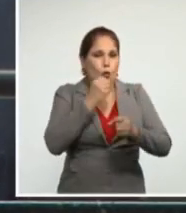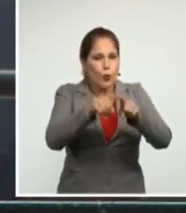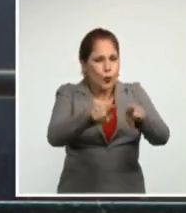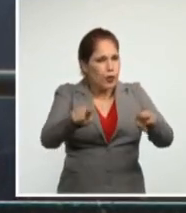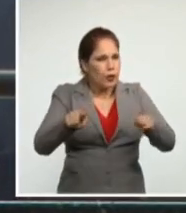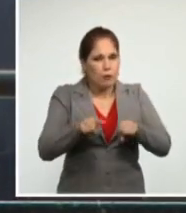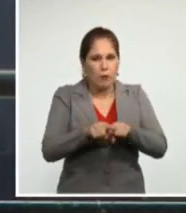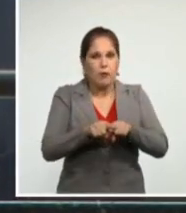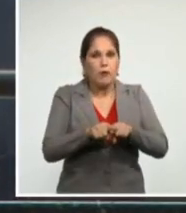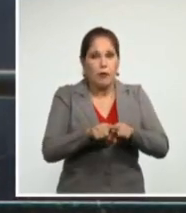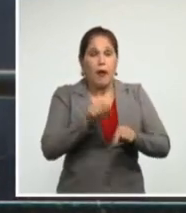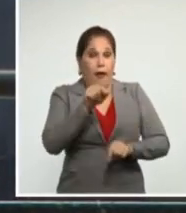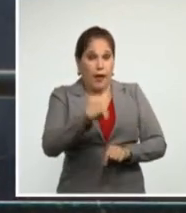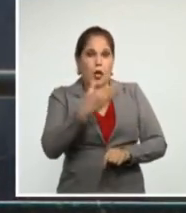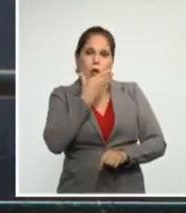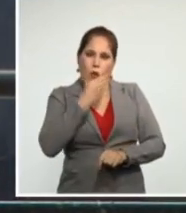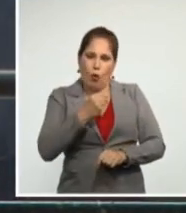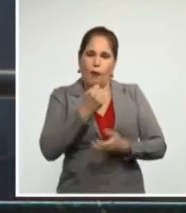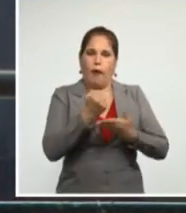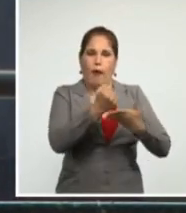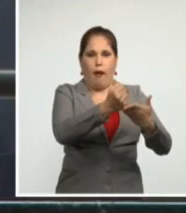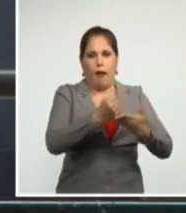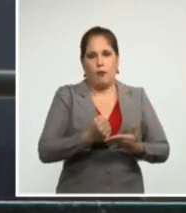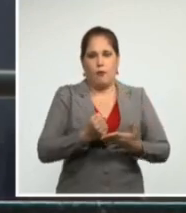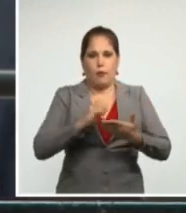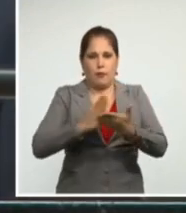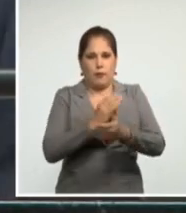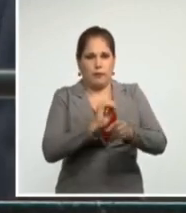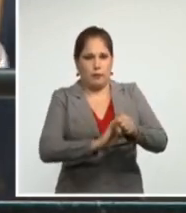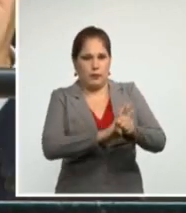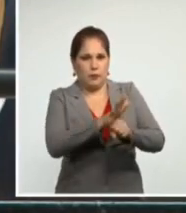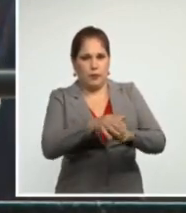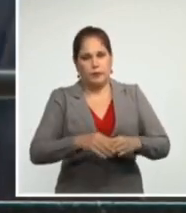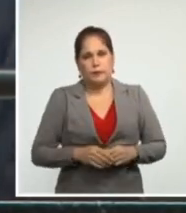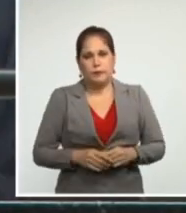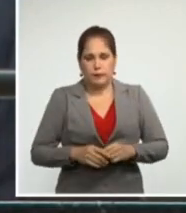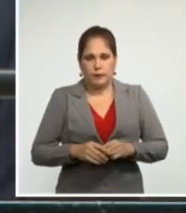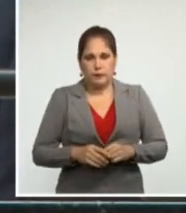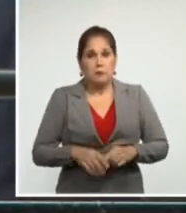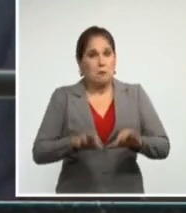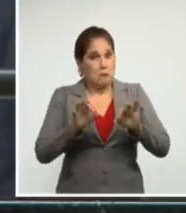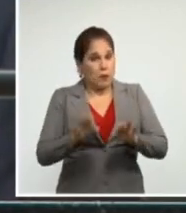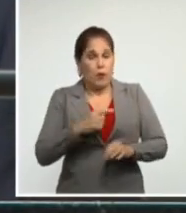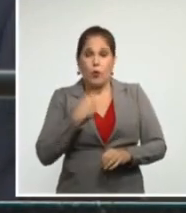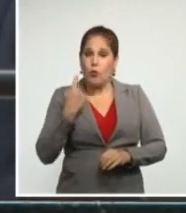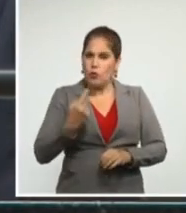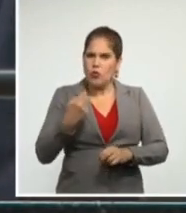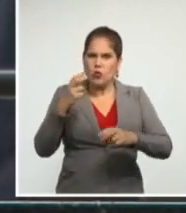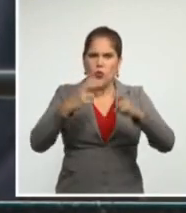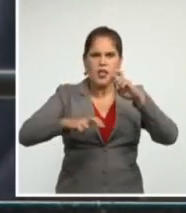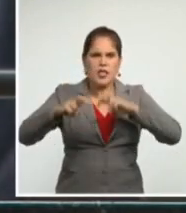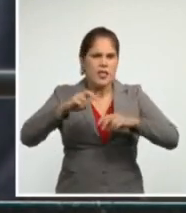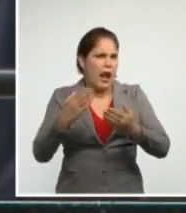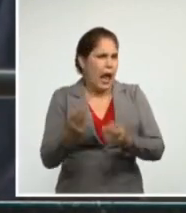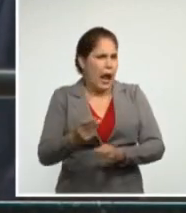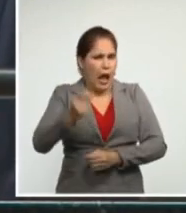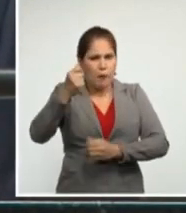pesquisas epidemiológicas. Por eso pudimos desarrollar con rapidez